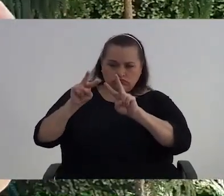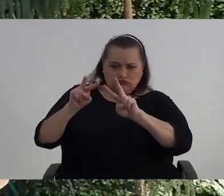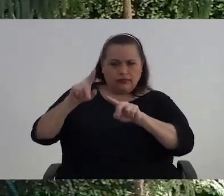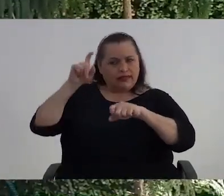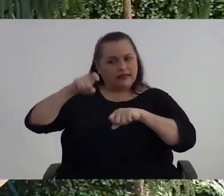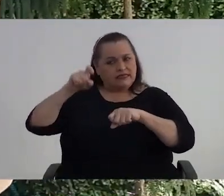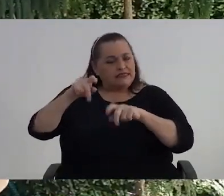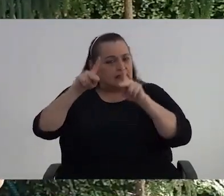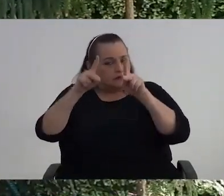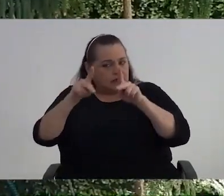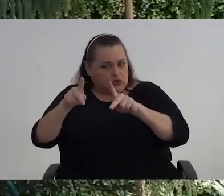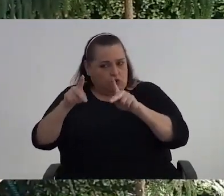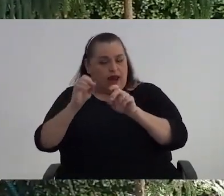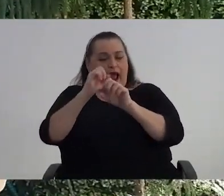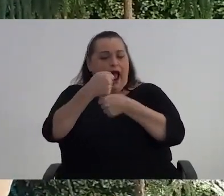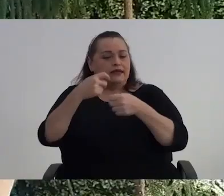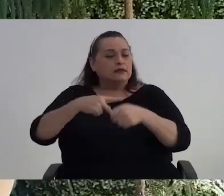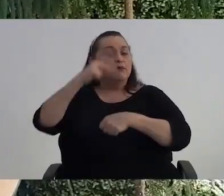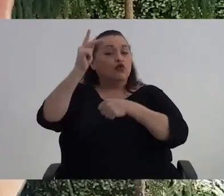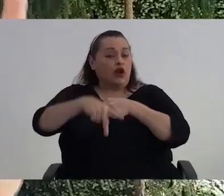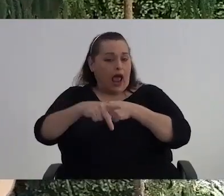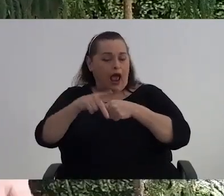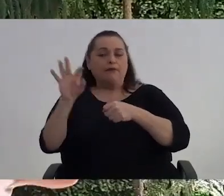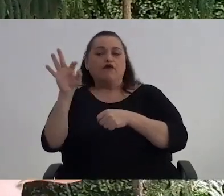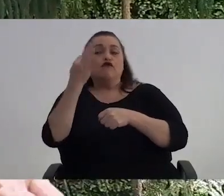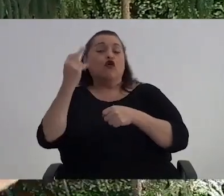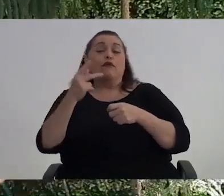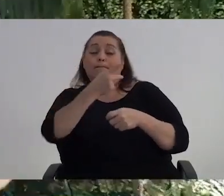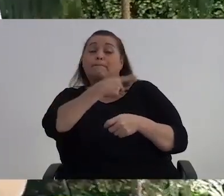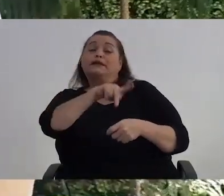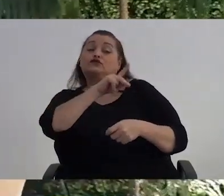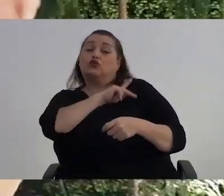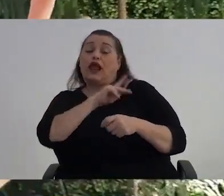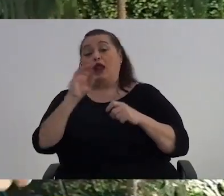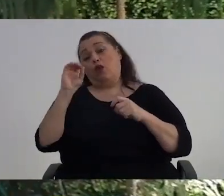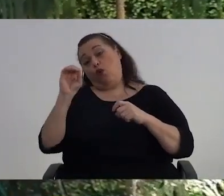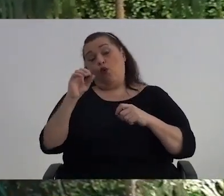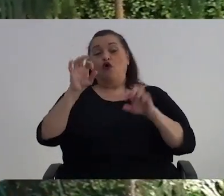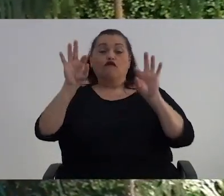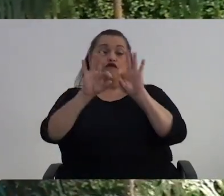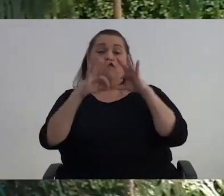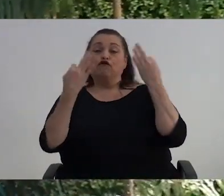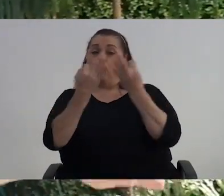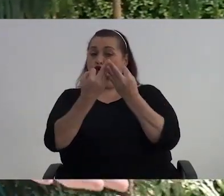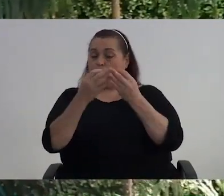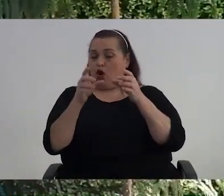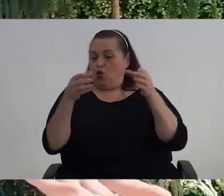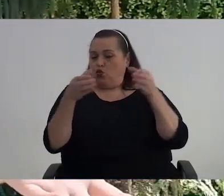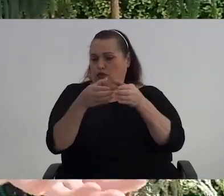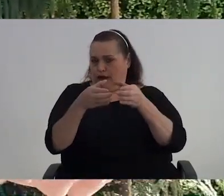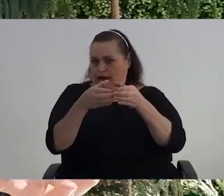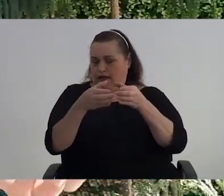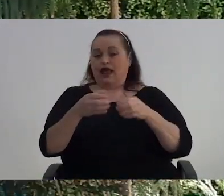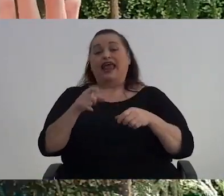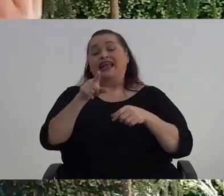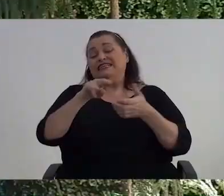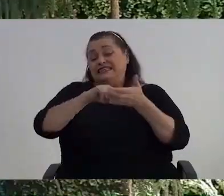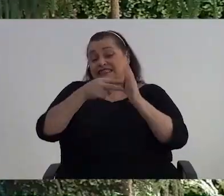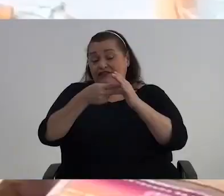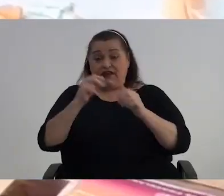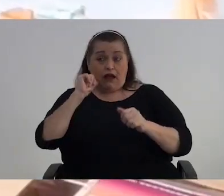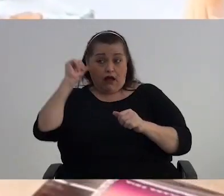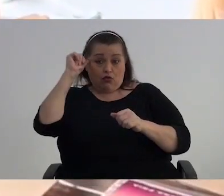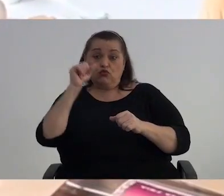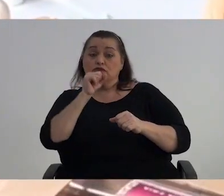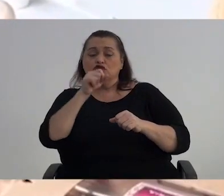persona Y adecuando Un programa Que se puede hacer De forma personalizada O se puede hacer De forma grupal Esto no quiere decir Que el adulto